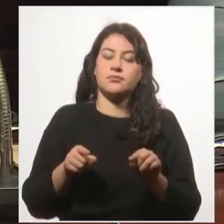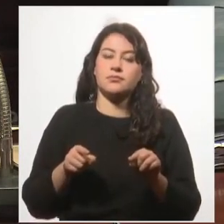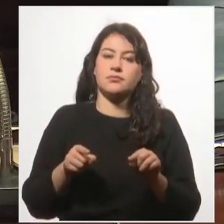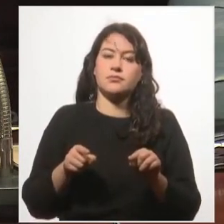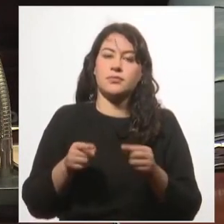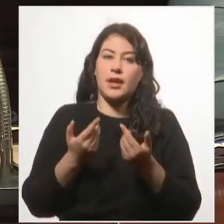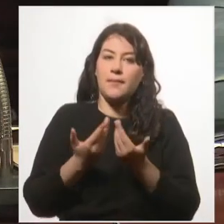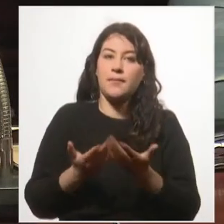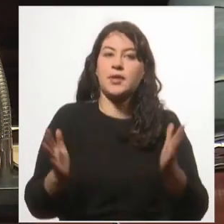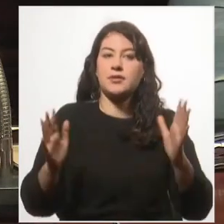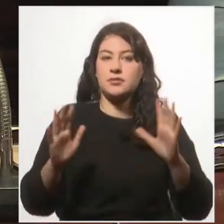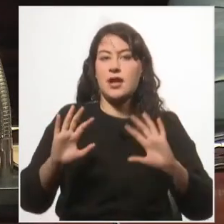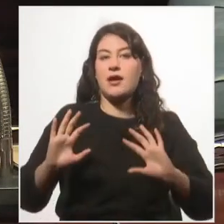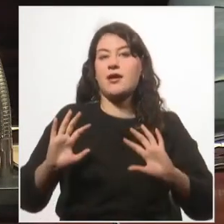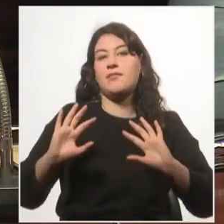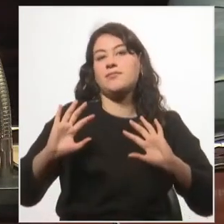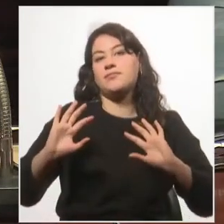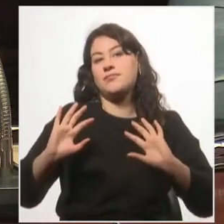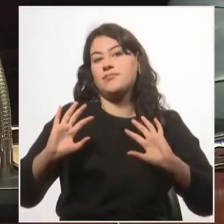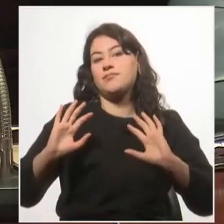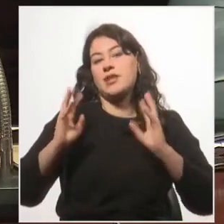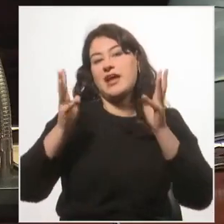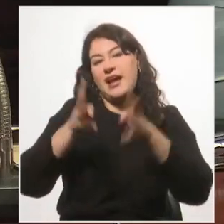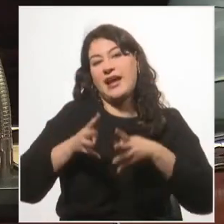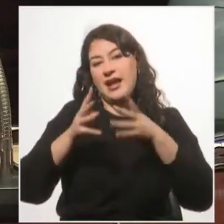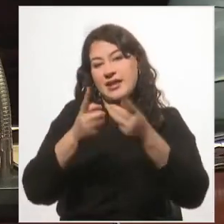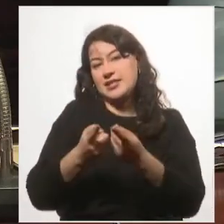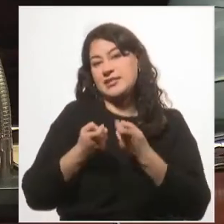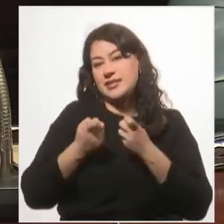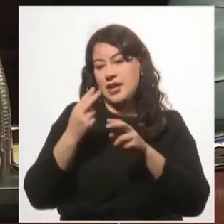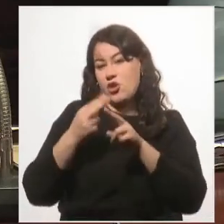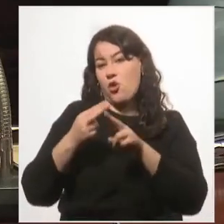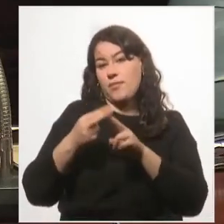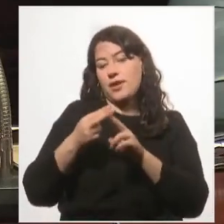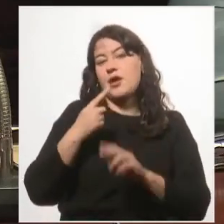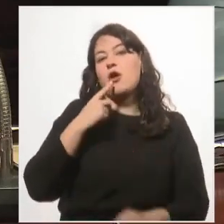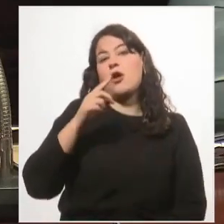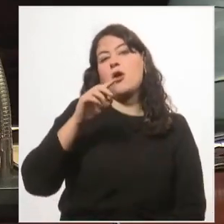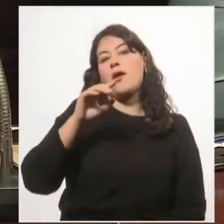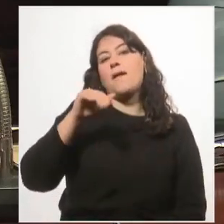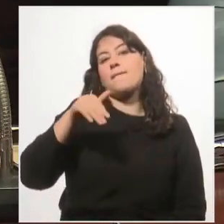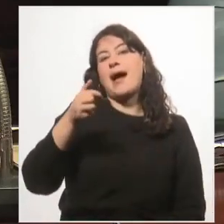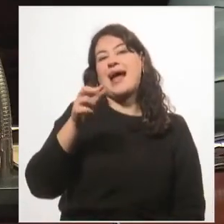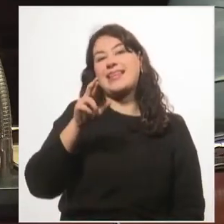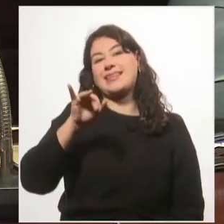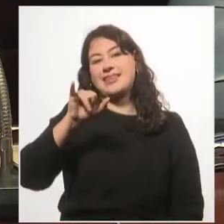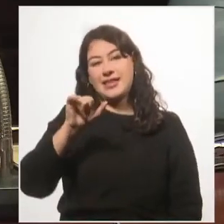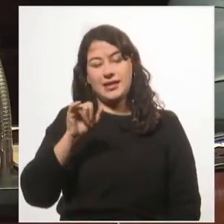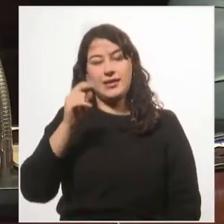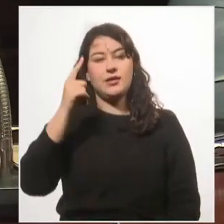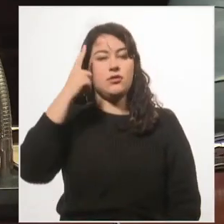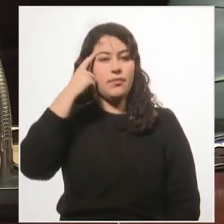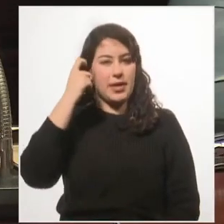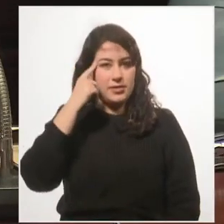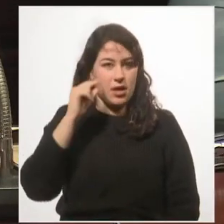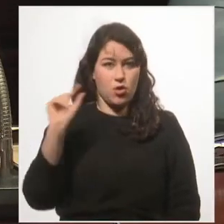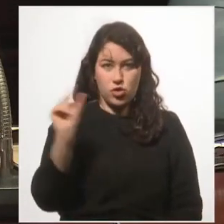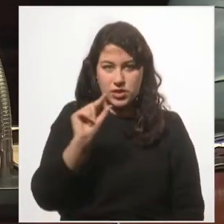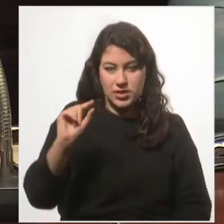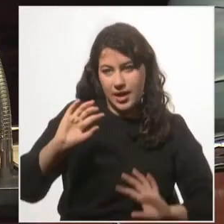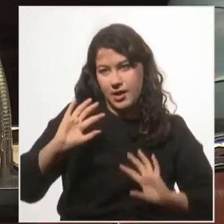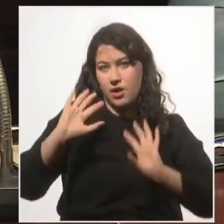llamada guerra necesaria, como llamó José Martí a su breve experiencia